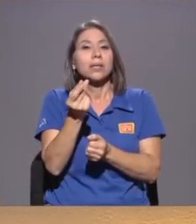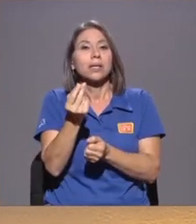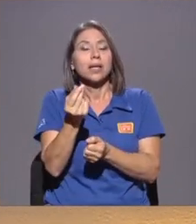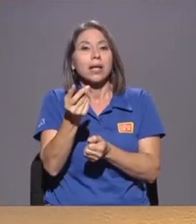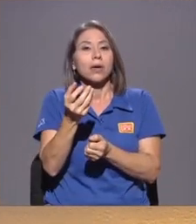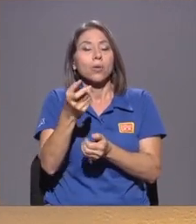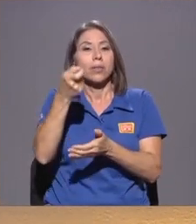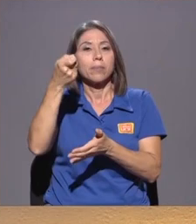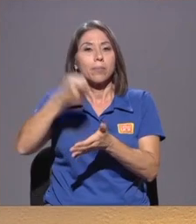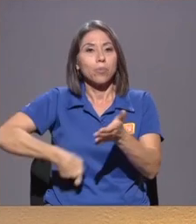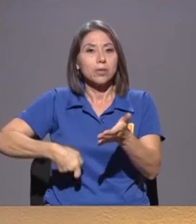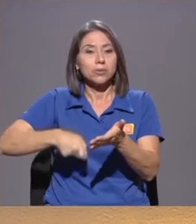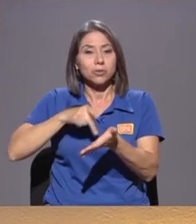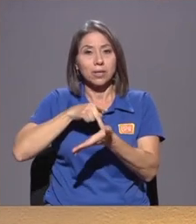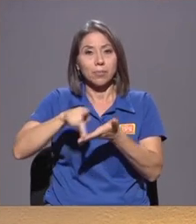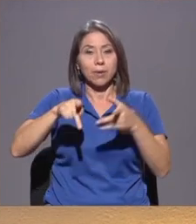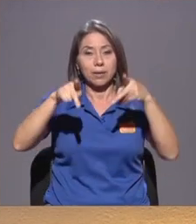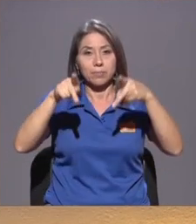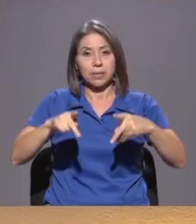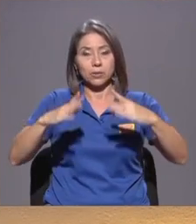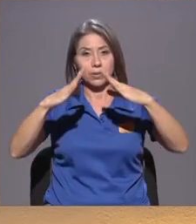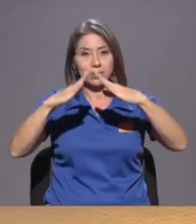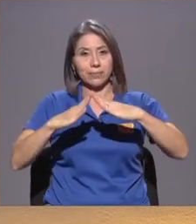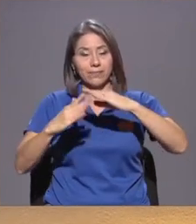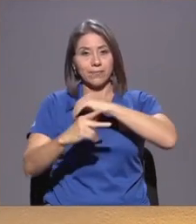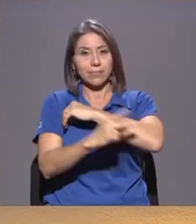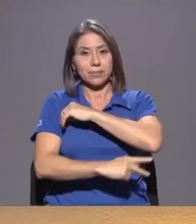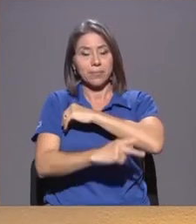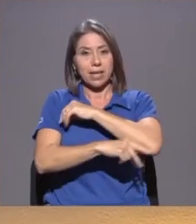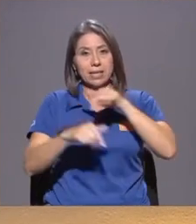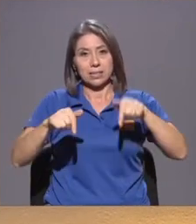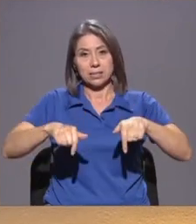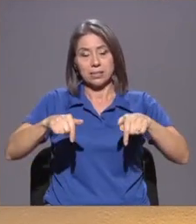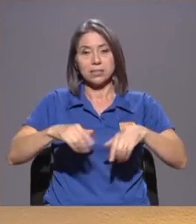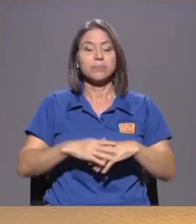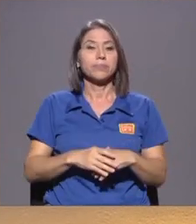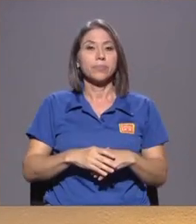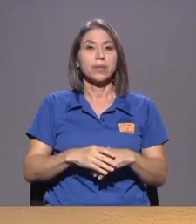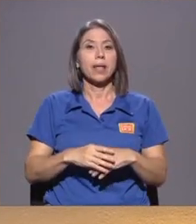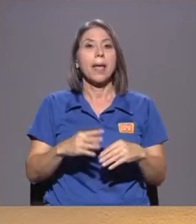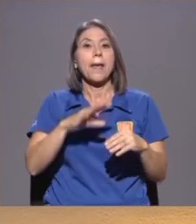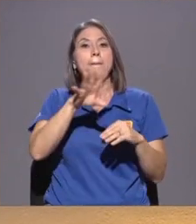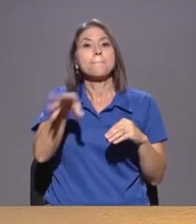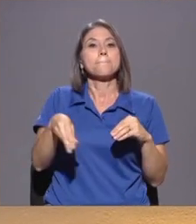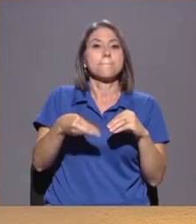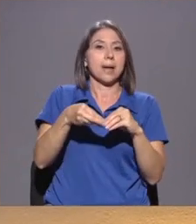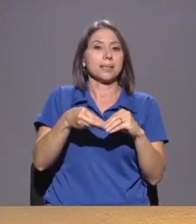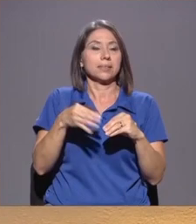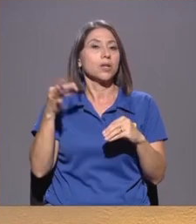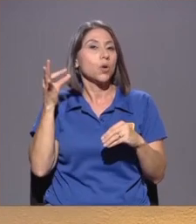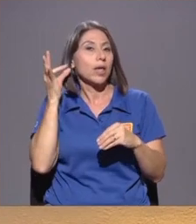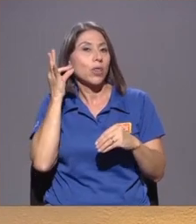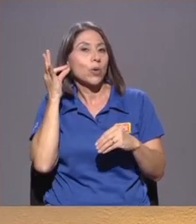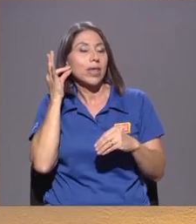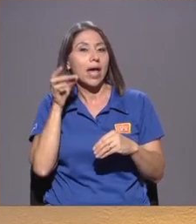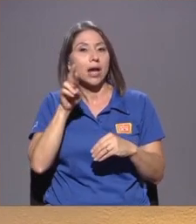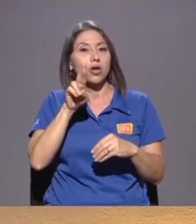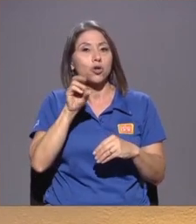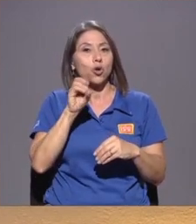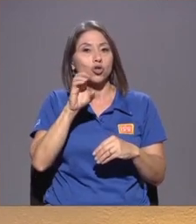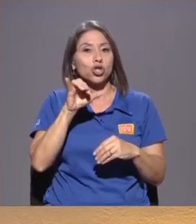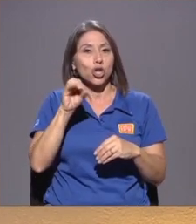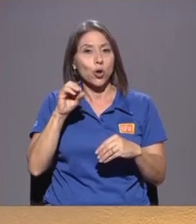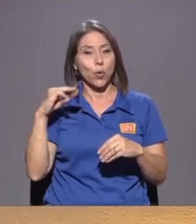que tributan los habitantes de este país Más lo que doña Rocío